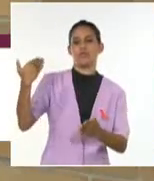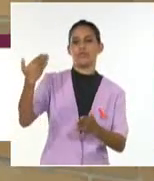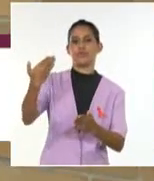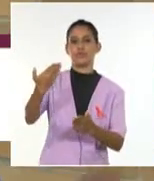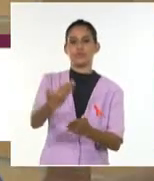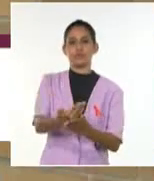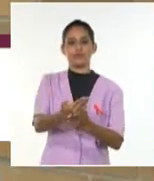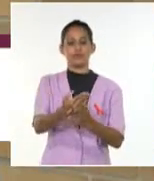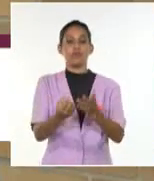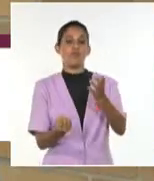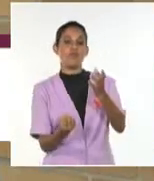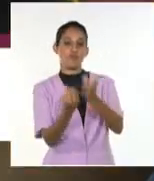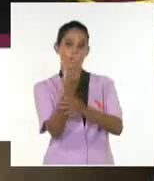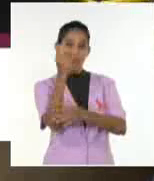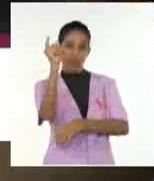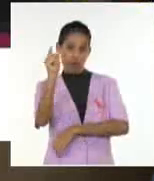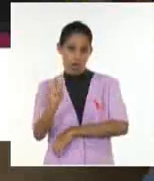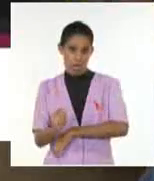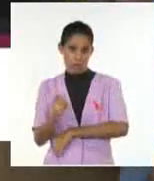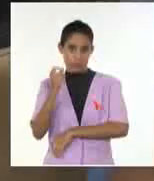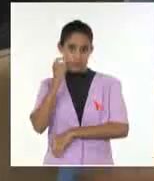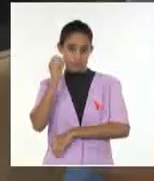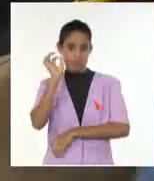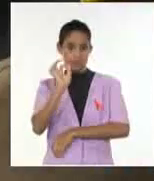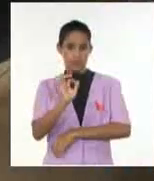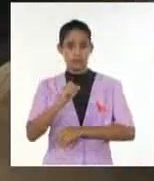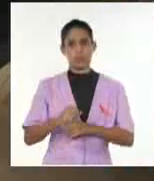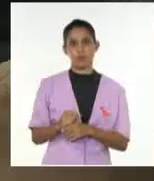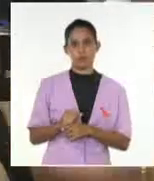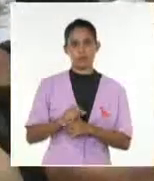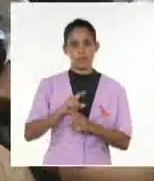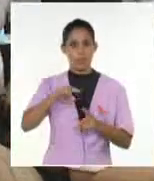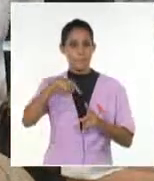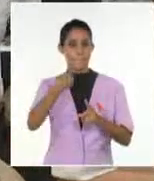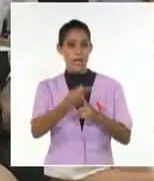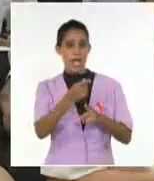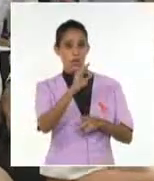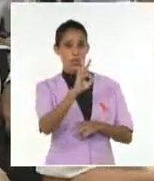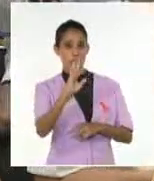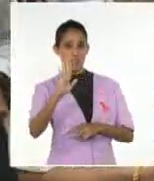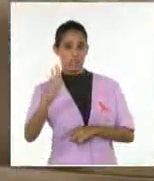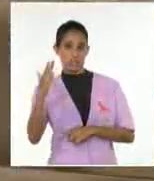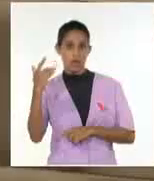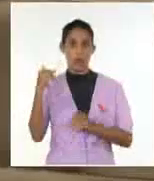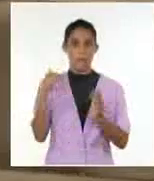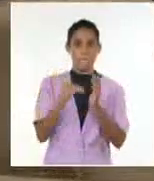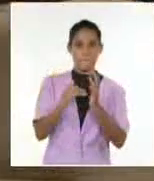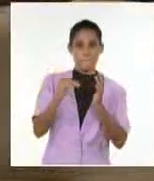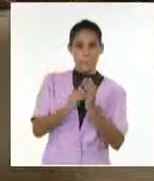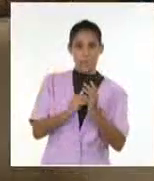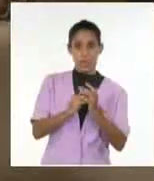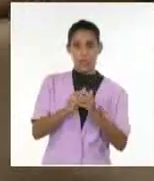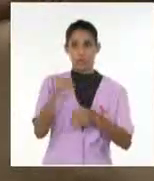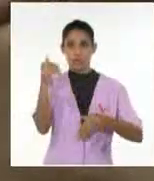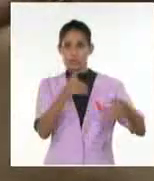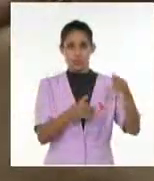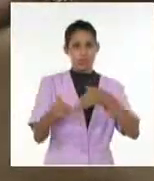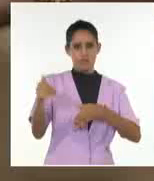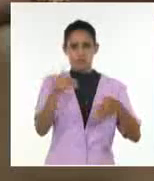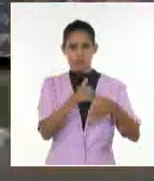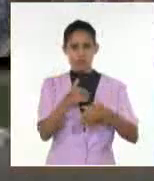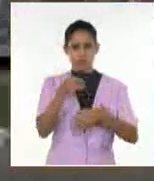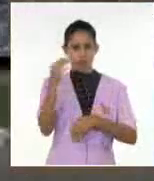en mi vida se lo debo al Barona. Son más de 85.000 los docentes que se han formado en sus aulas, una institución de